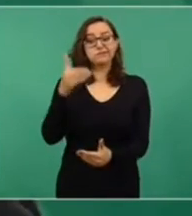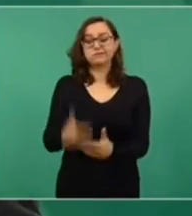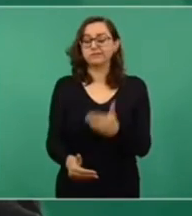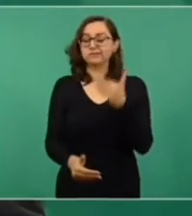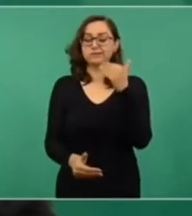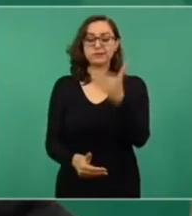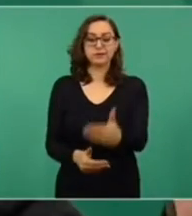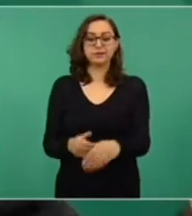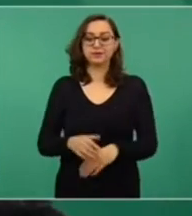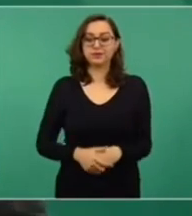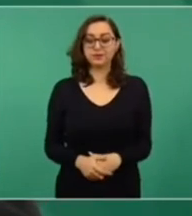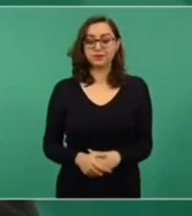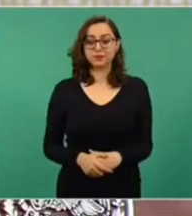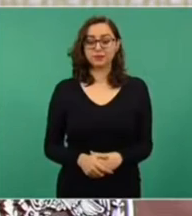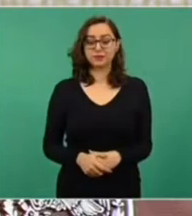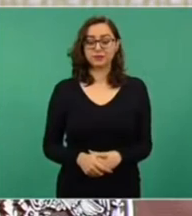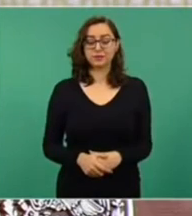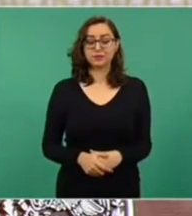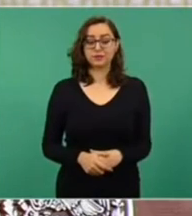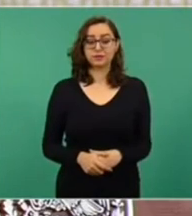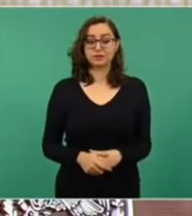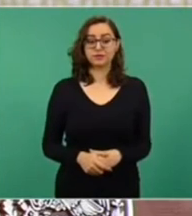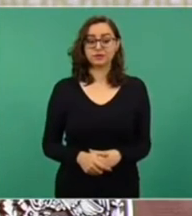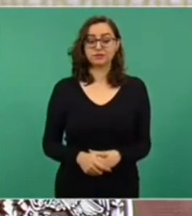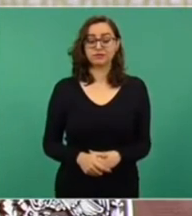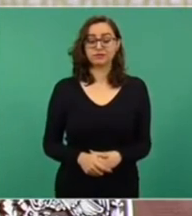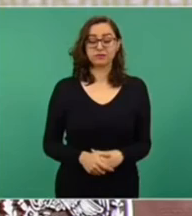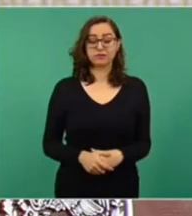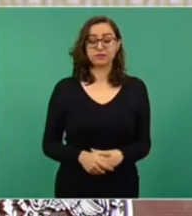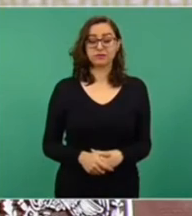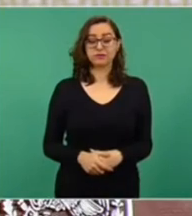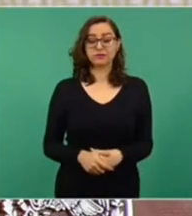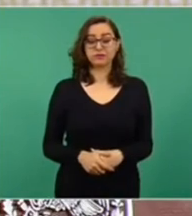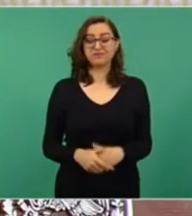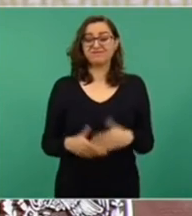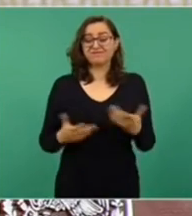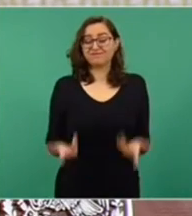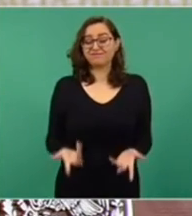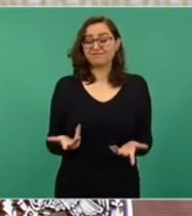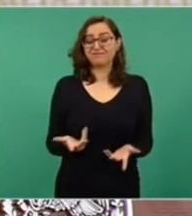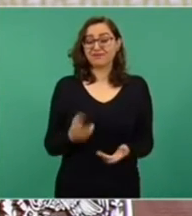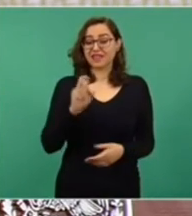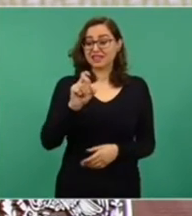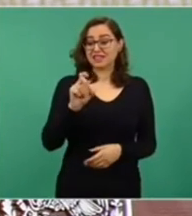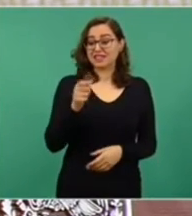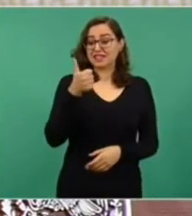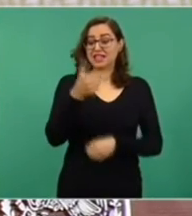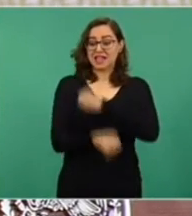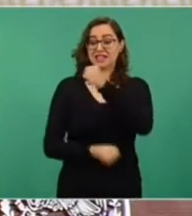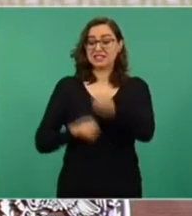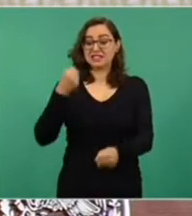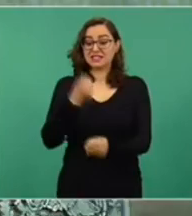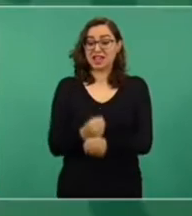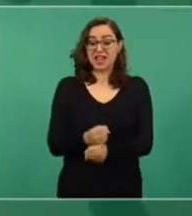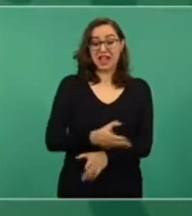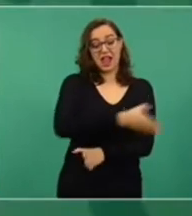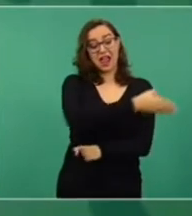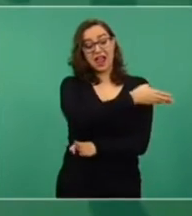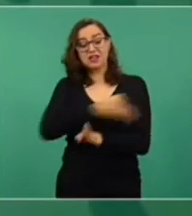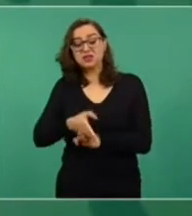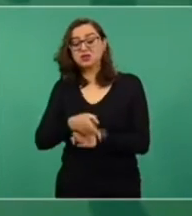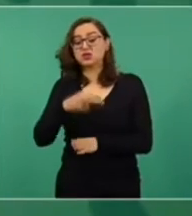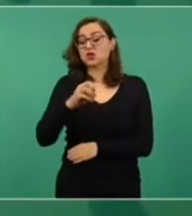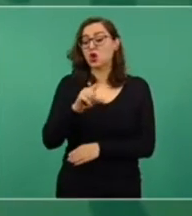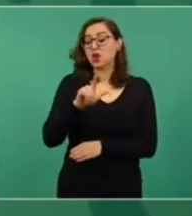Es que no sólo fueron los 36 años de predominio de la política